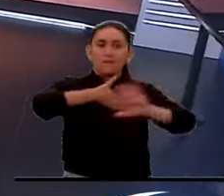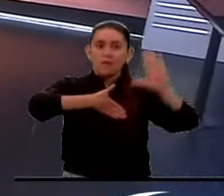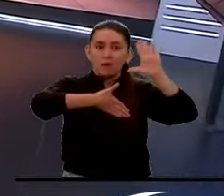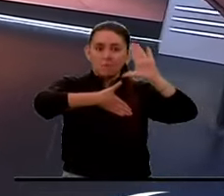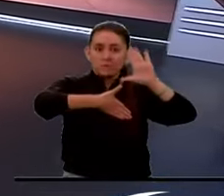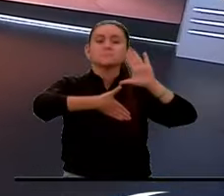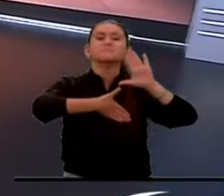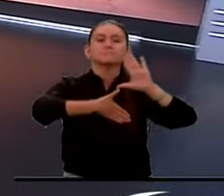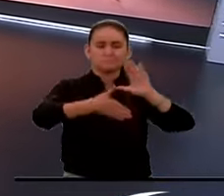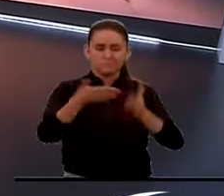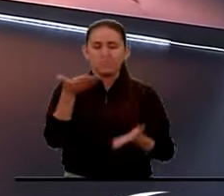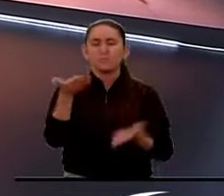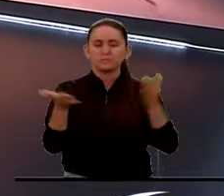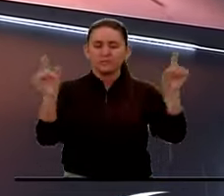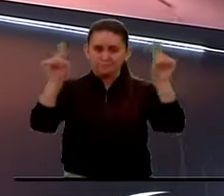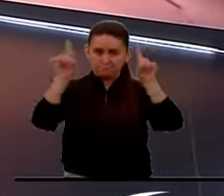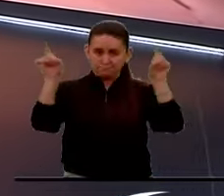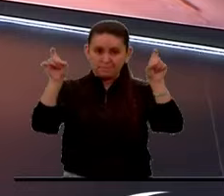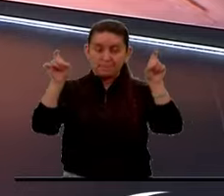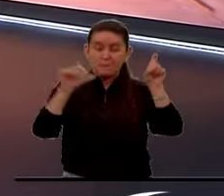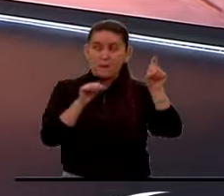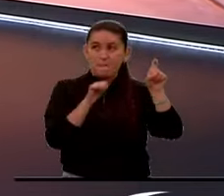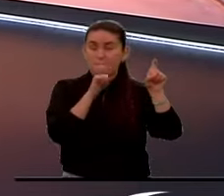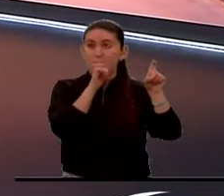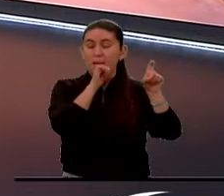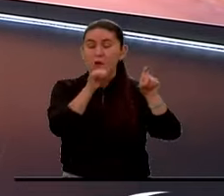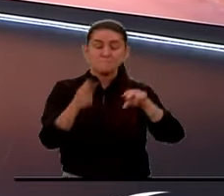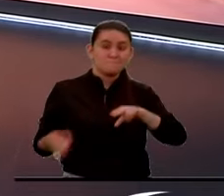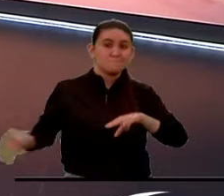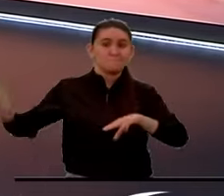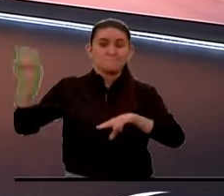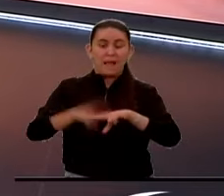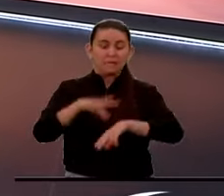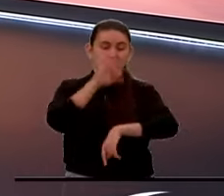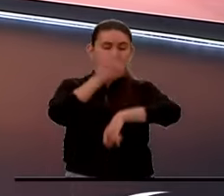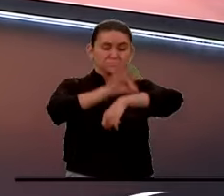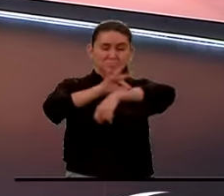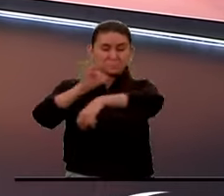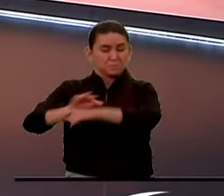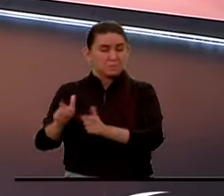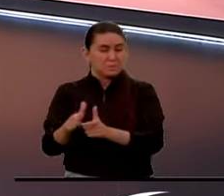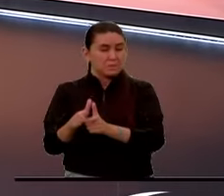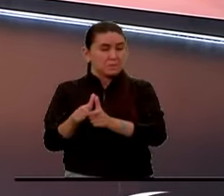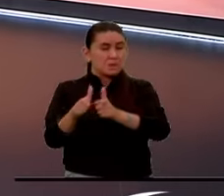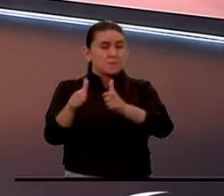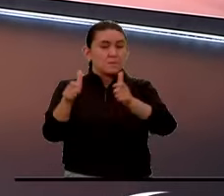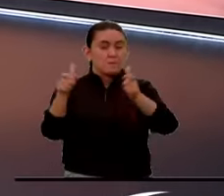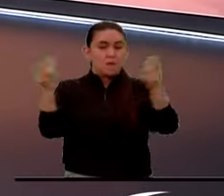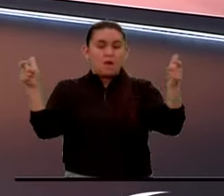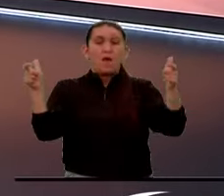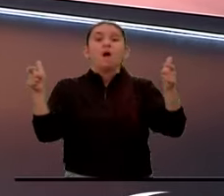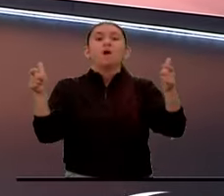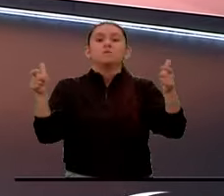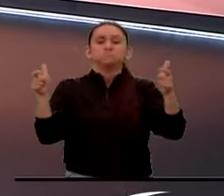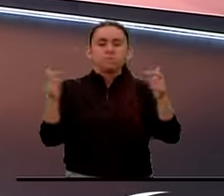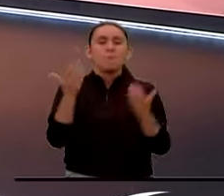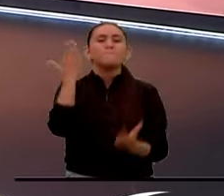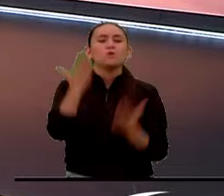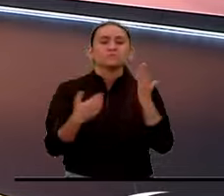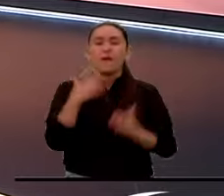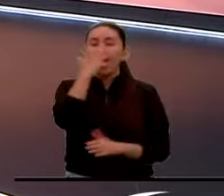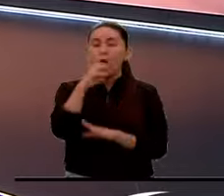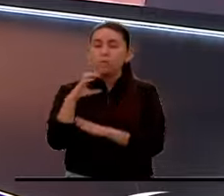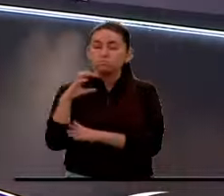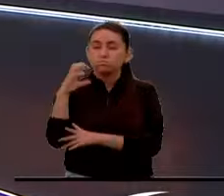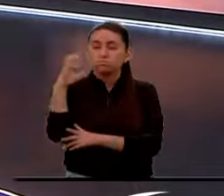podría ser, abro comillas, la peor temporada de la enfermedad, cierro comillas, la cual se agravaría por el fenómeno del niño y el